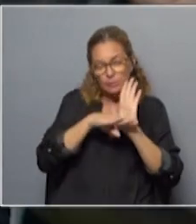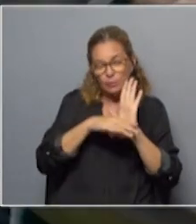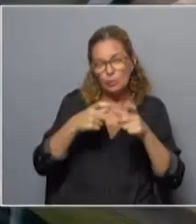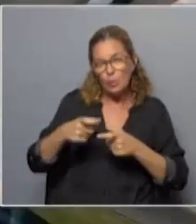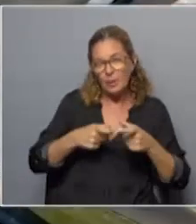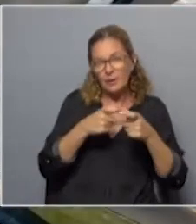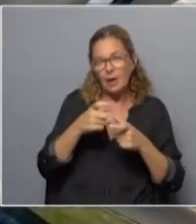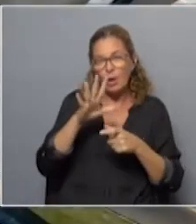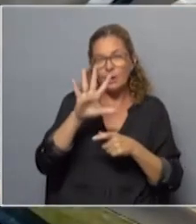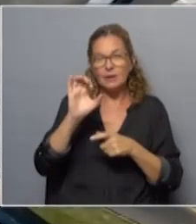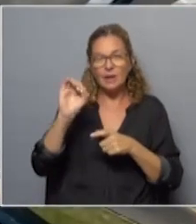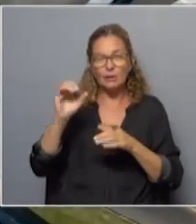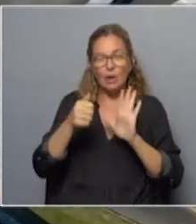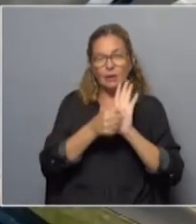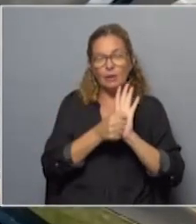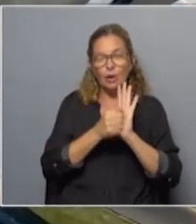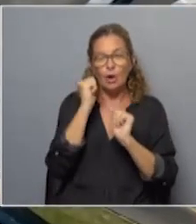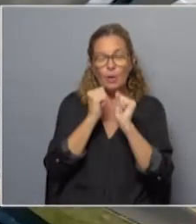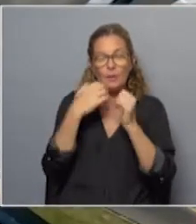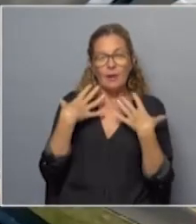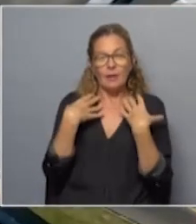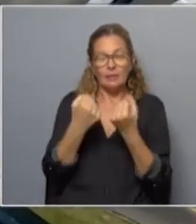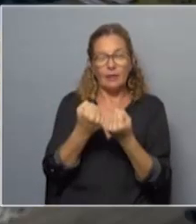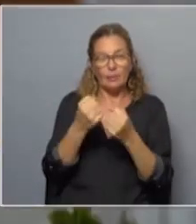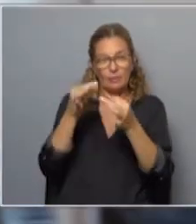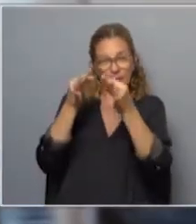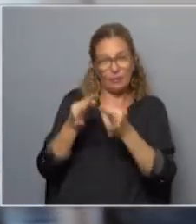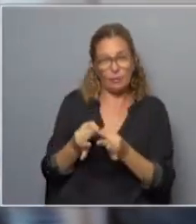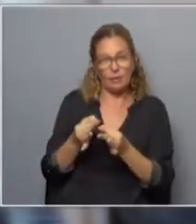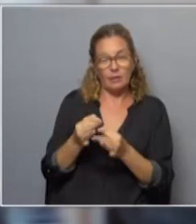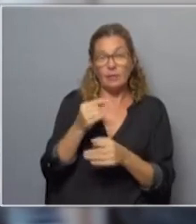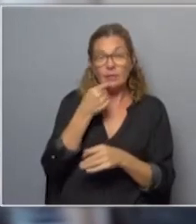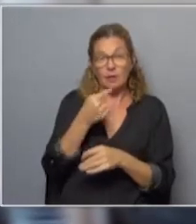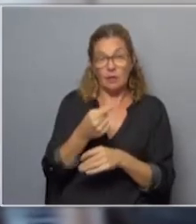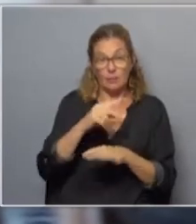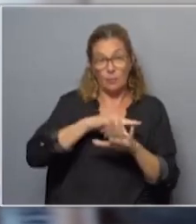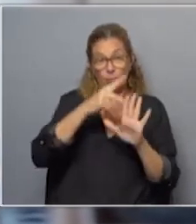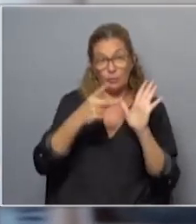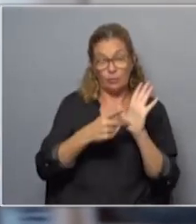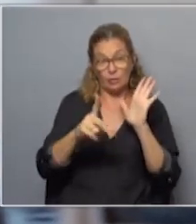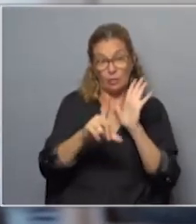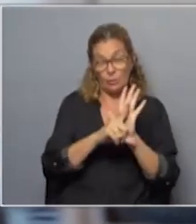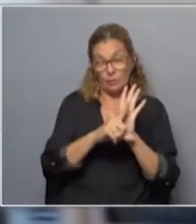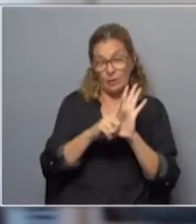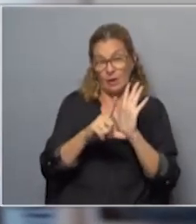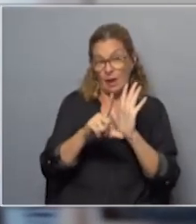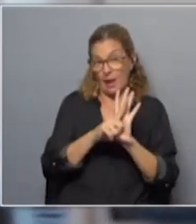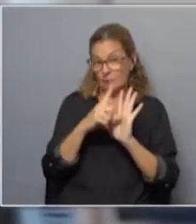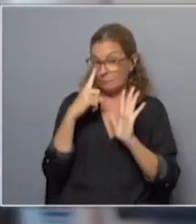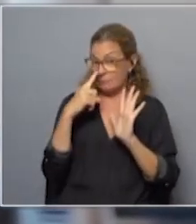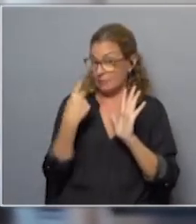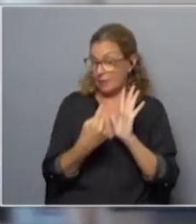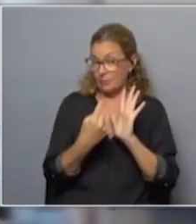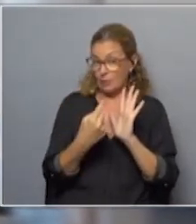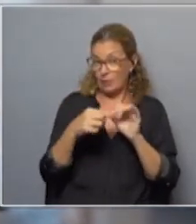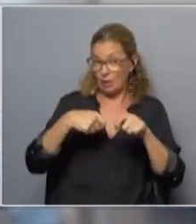500 artículos sobre economía, salud y seguridad. Dijimos un proyecto de ley de urgente consideración que se